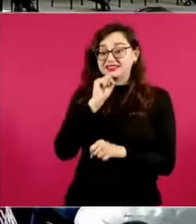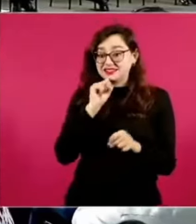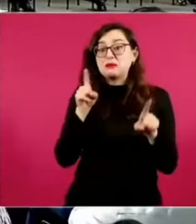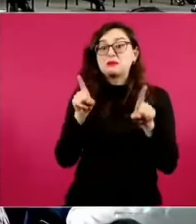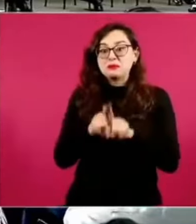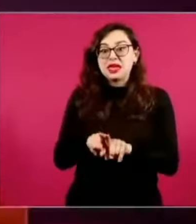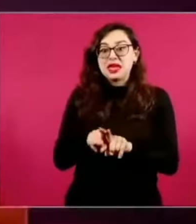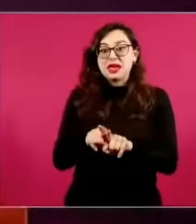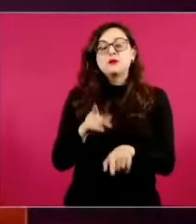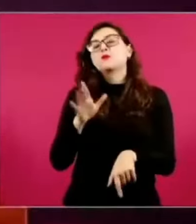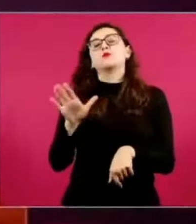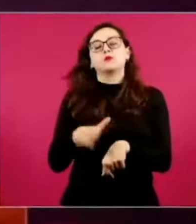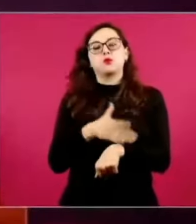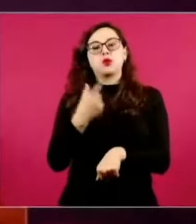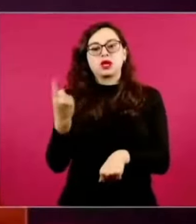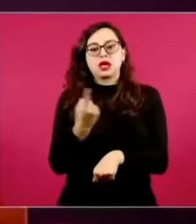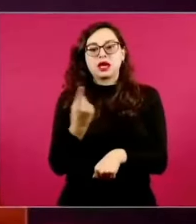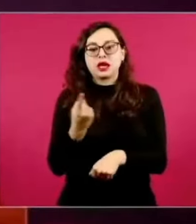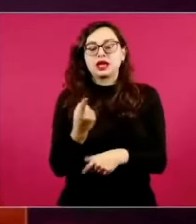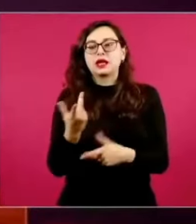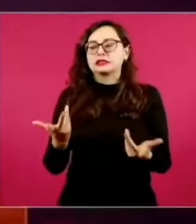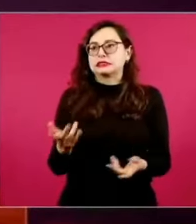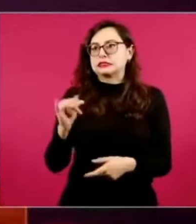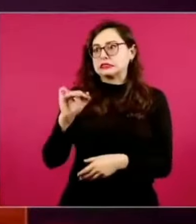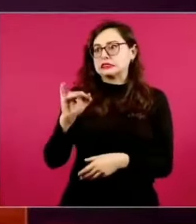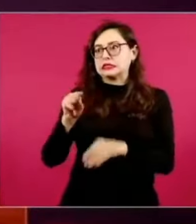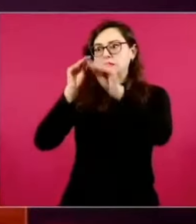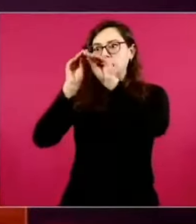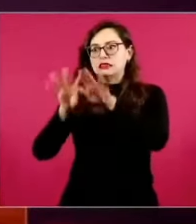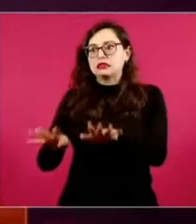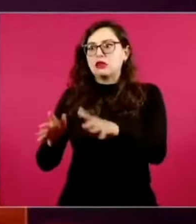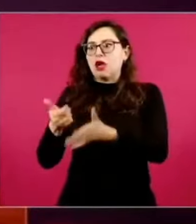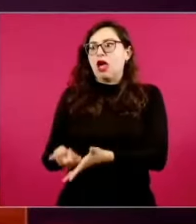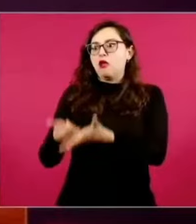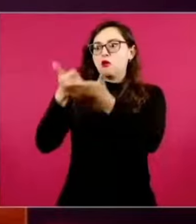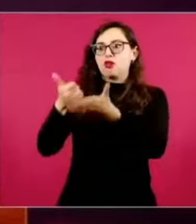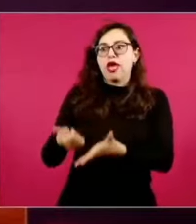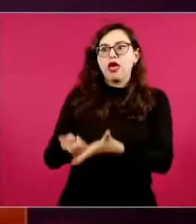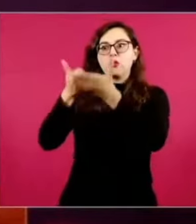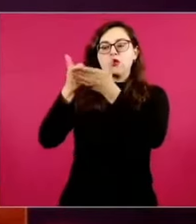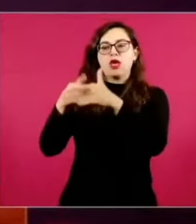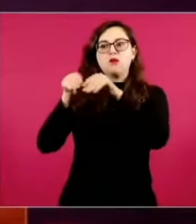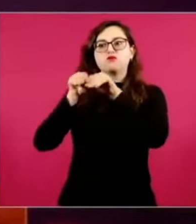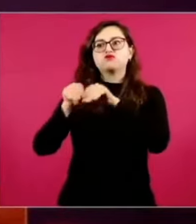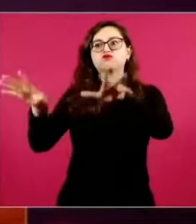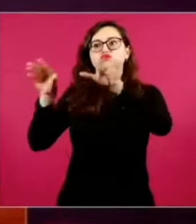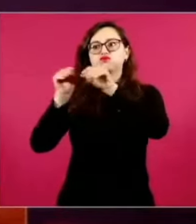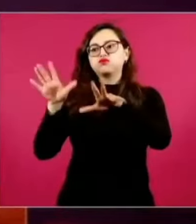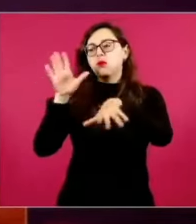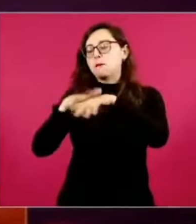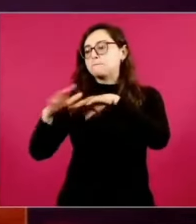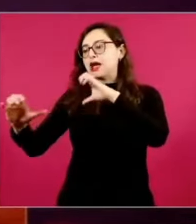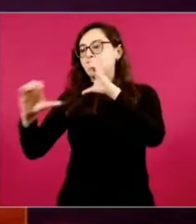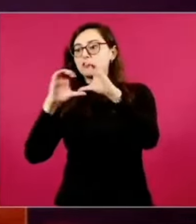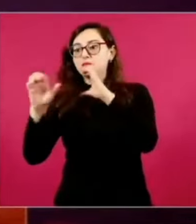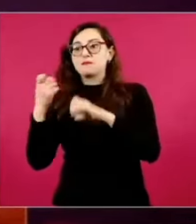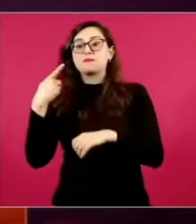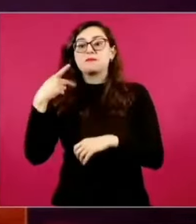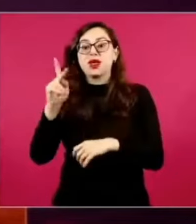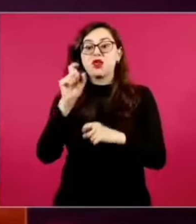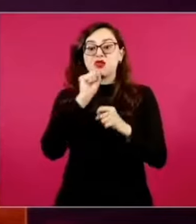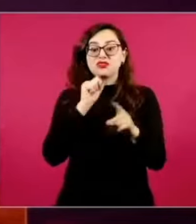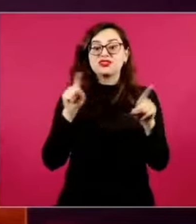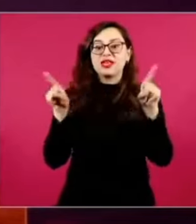en la medida en que se amplían las posibilidades para que podamos tener mayor comunicación, también nos